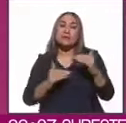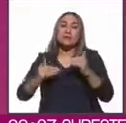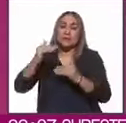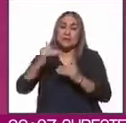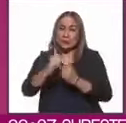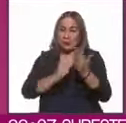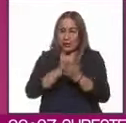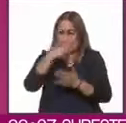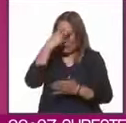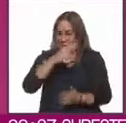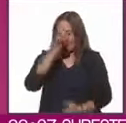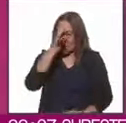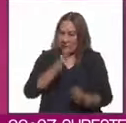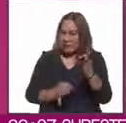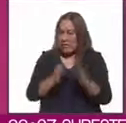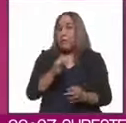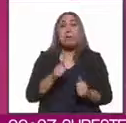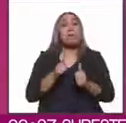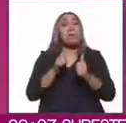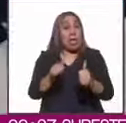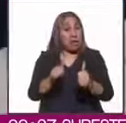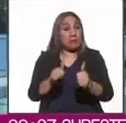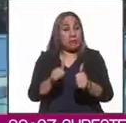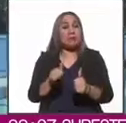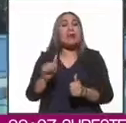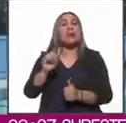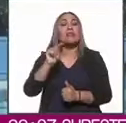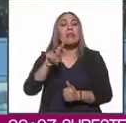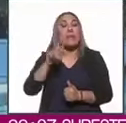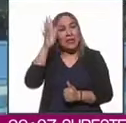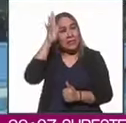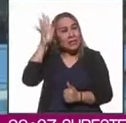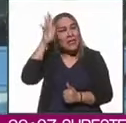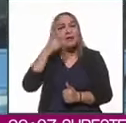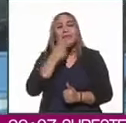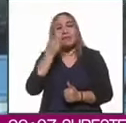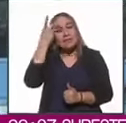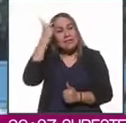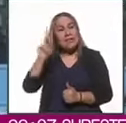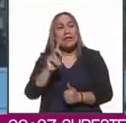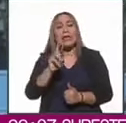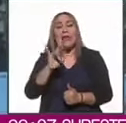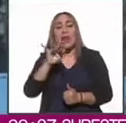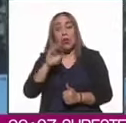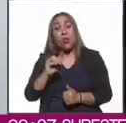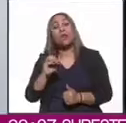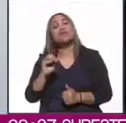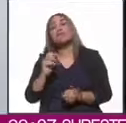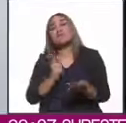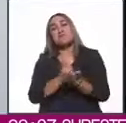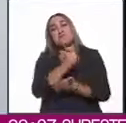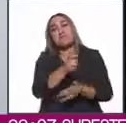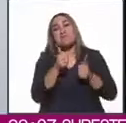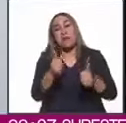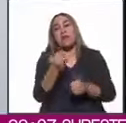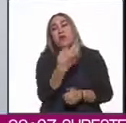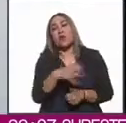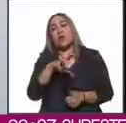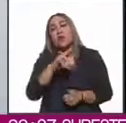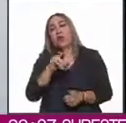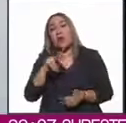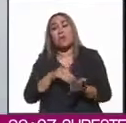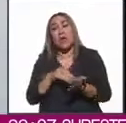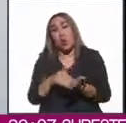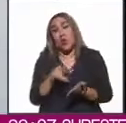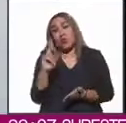de la Ciudad de México evitó que TV Azteca de Ricardo Salinas Pliego pague una deuda de 488 millones de